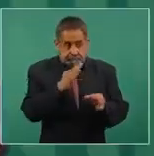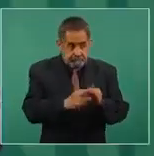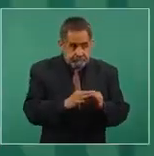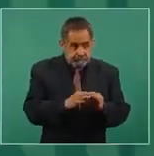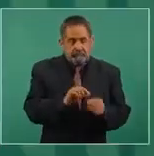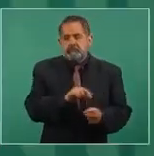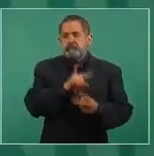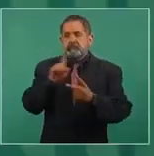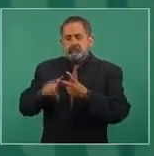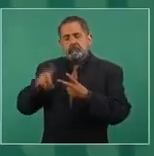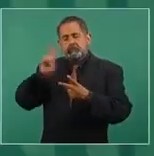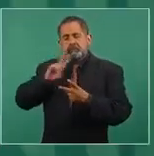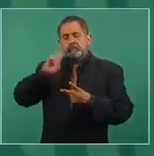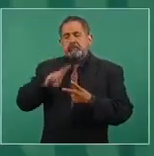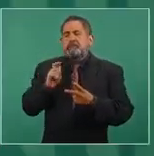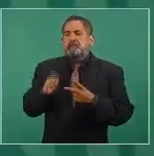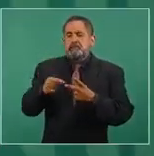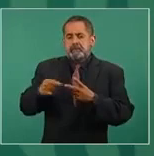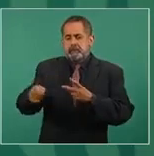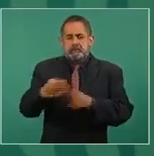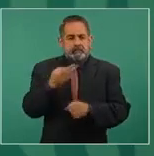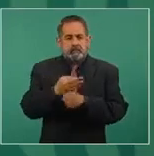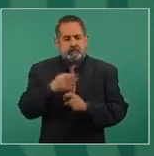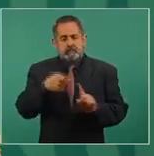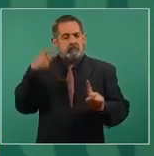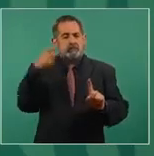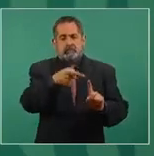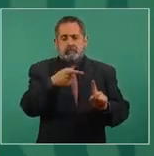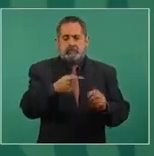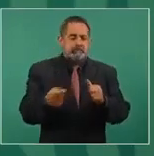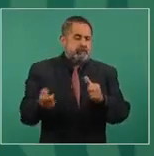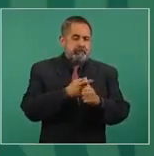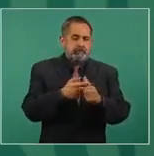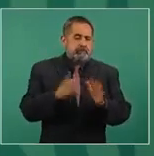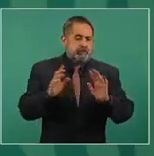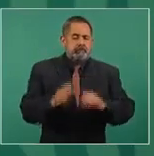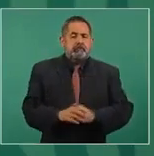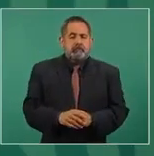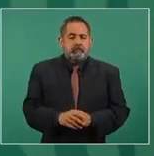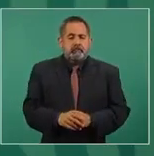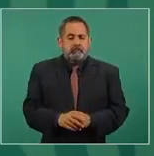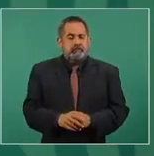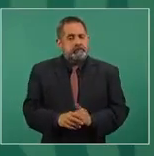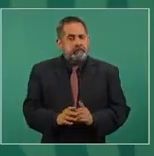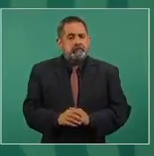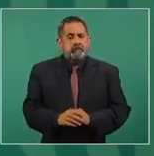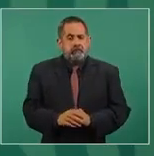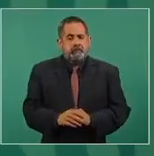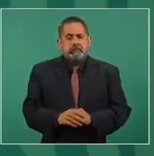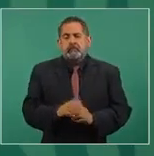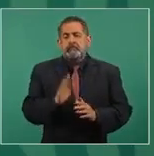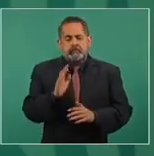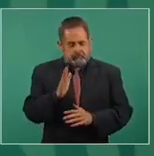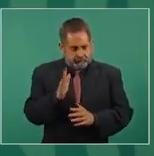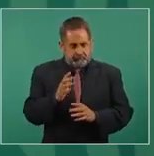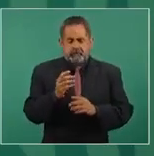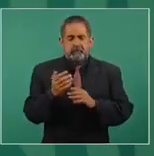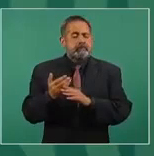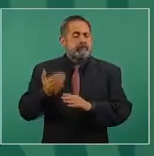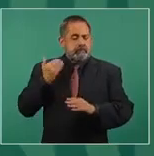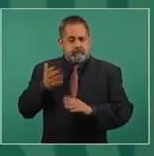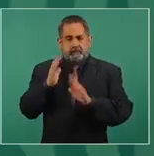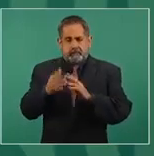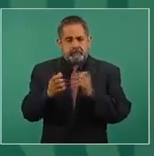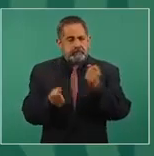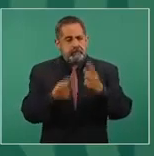Esa es nuestra población objetivo. Ya se vacunó a